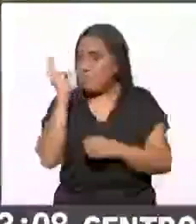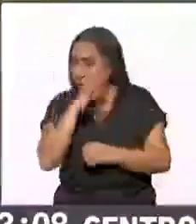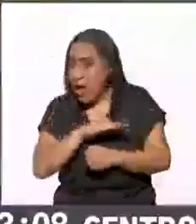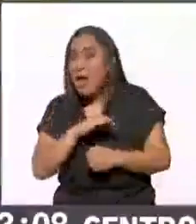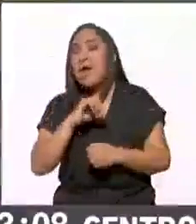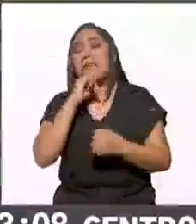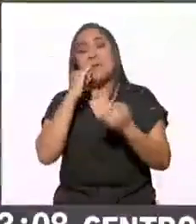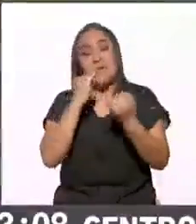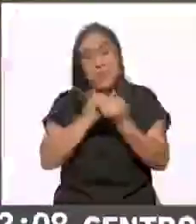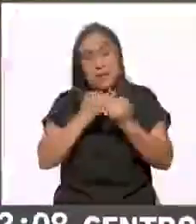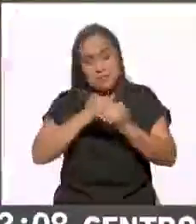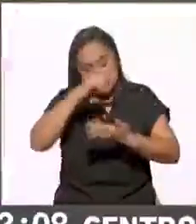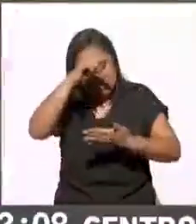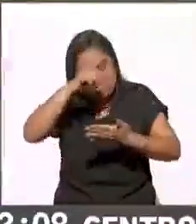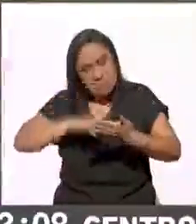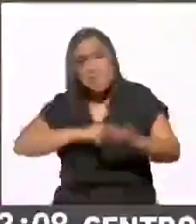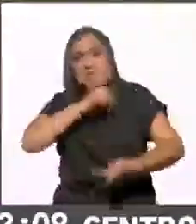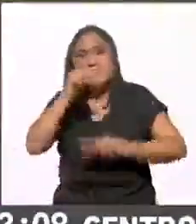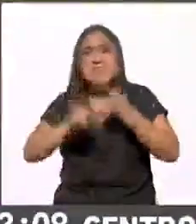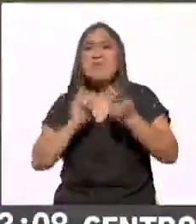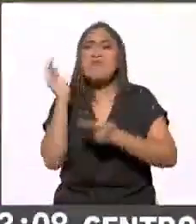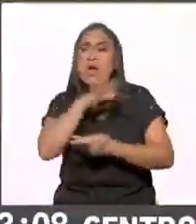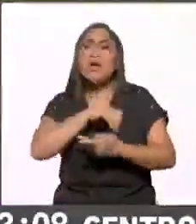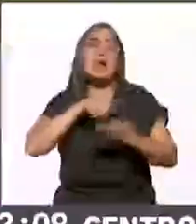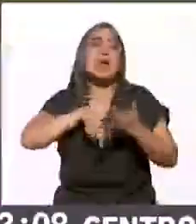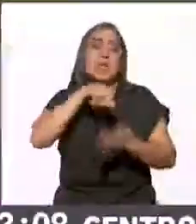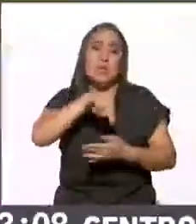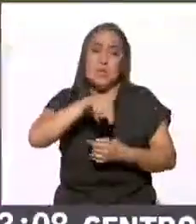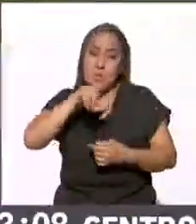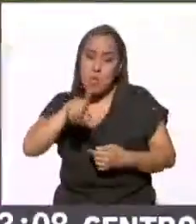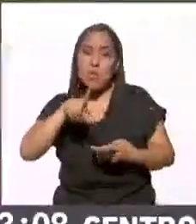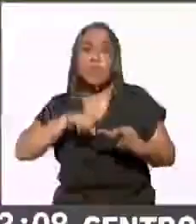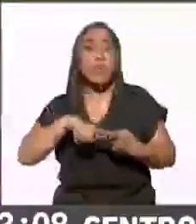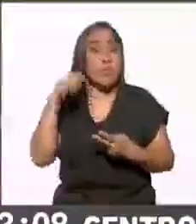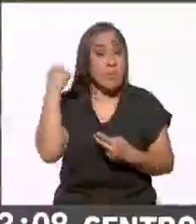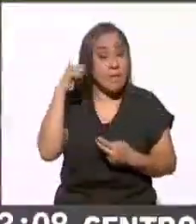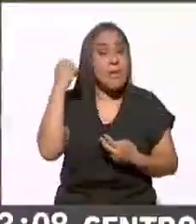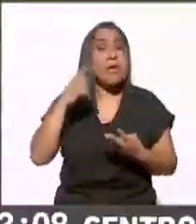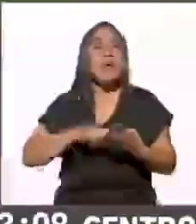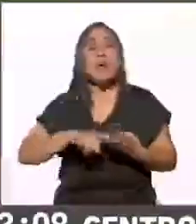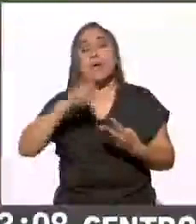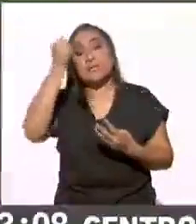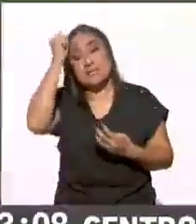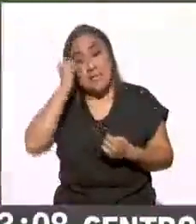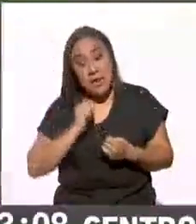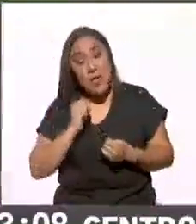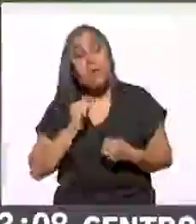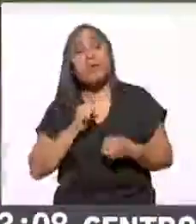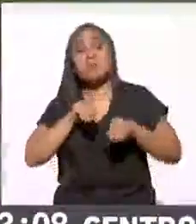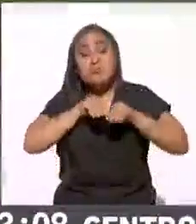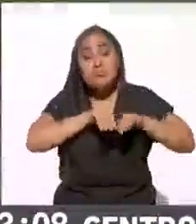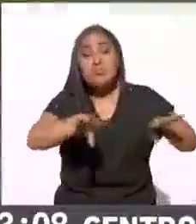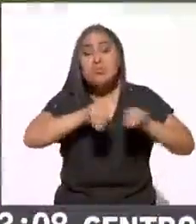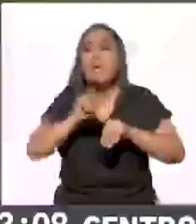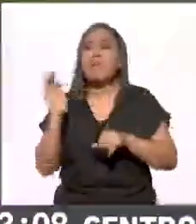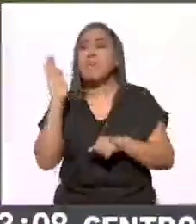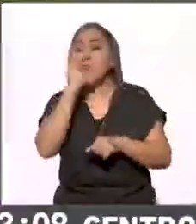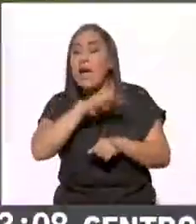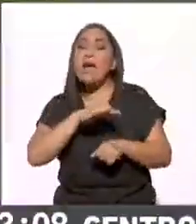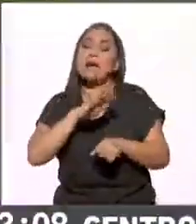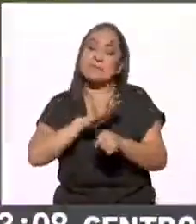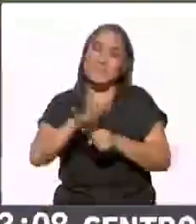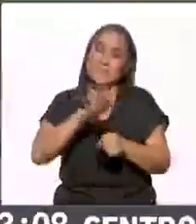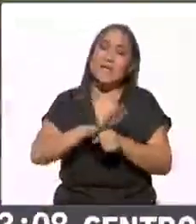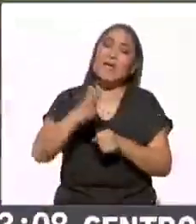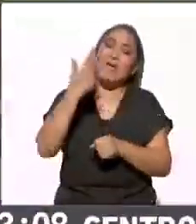y sobre todo encuestas falsas en Nuevo León, Tabasco y Sinaloa. Estas encuestas falsas han circulado a través de las redes